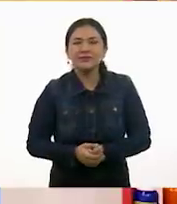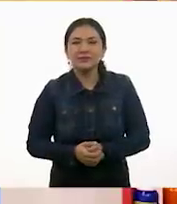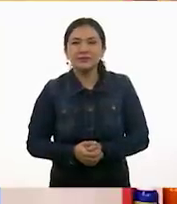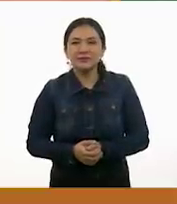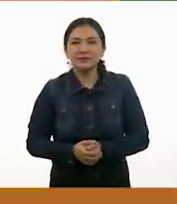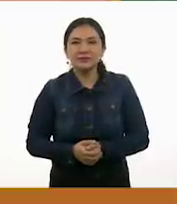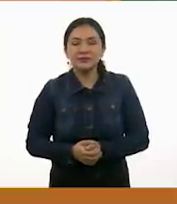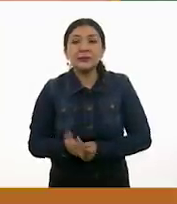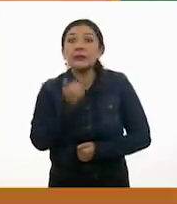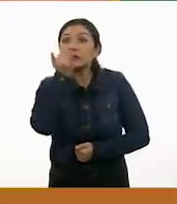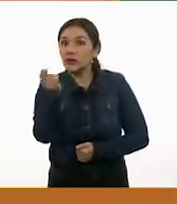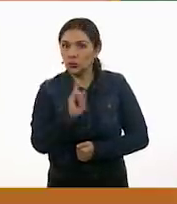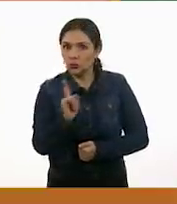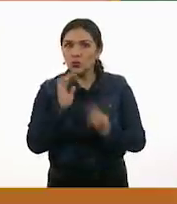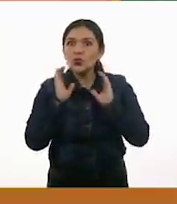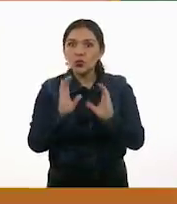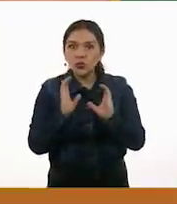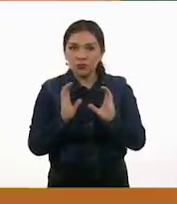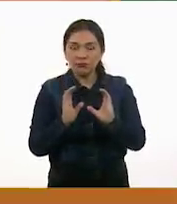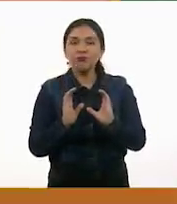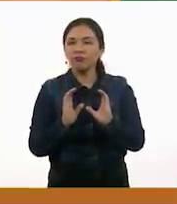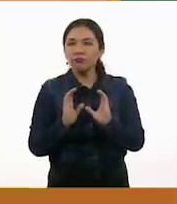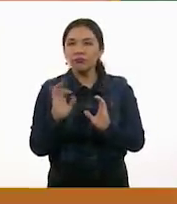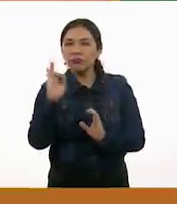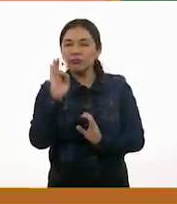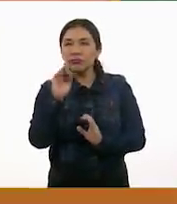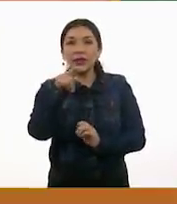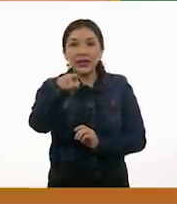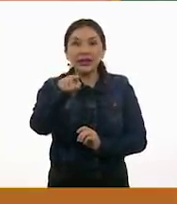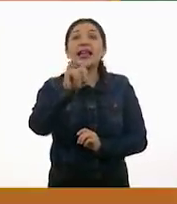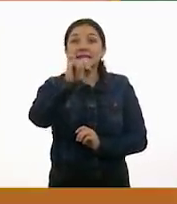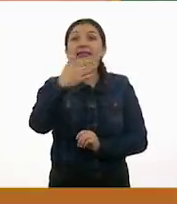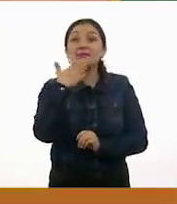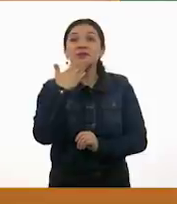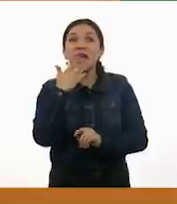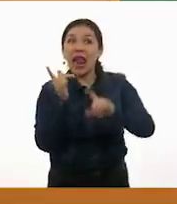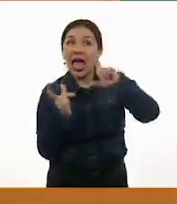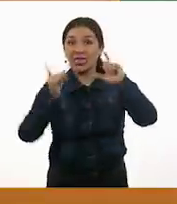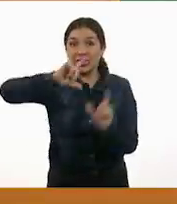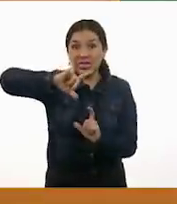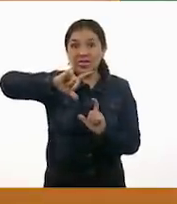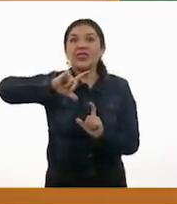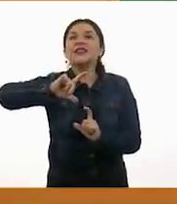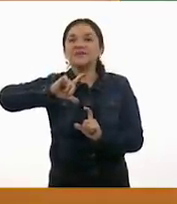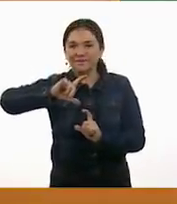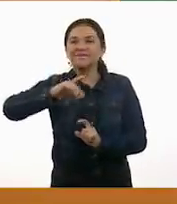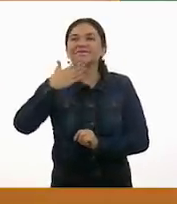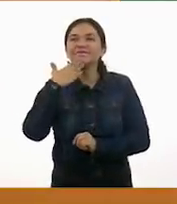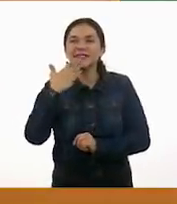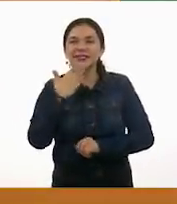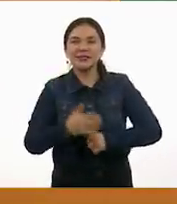Recuerda, no te equivoques. Sí, esa. Esa pieza. Volteala. Así. Muy bien. A ver.